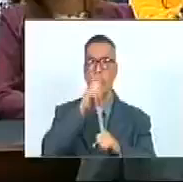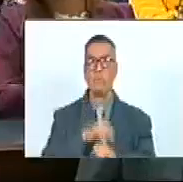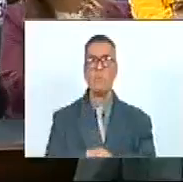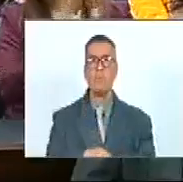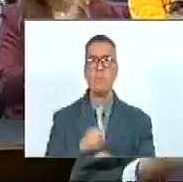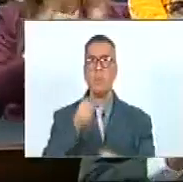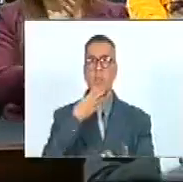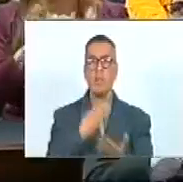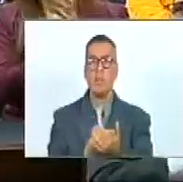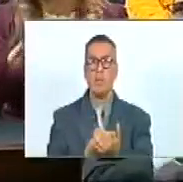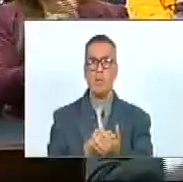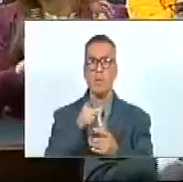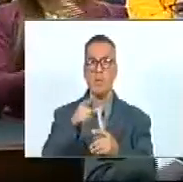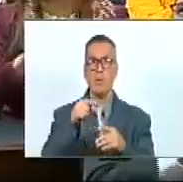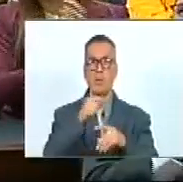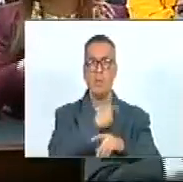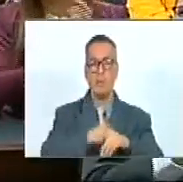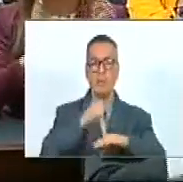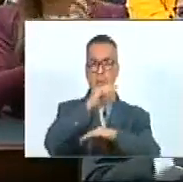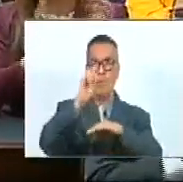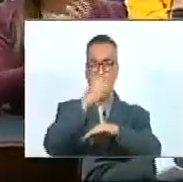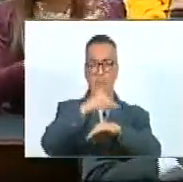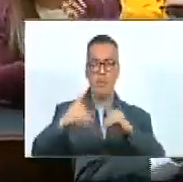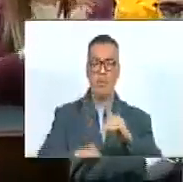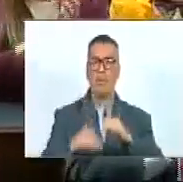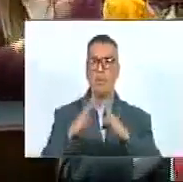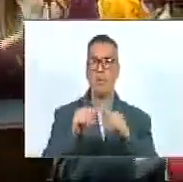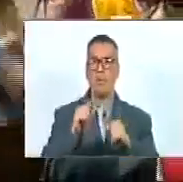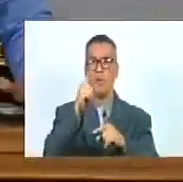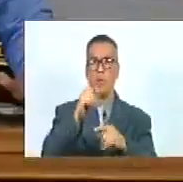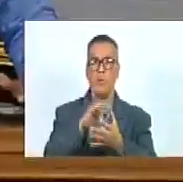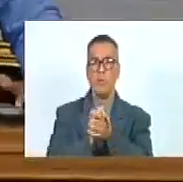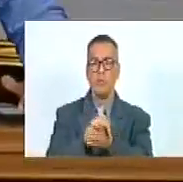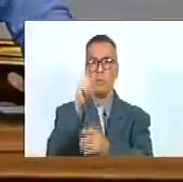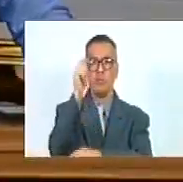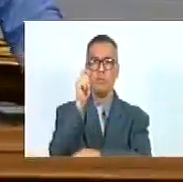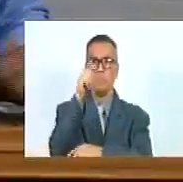muchas gracias ciudadanos primer vicepresidente todo colega diputado